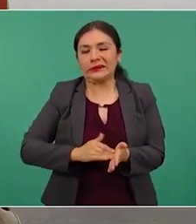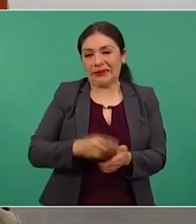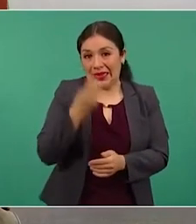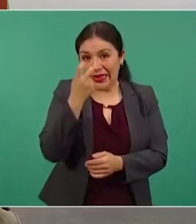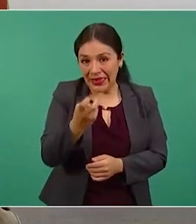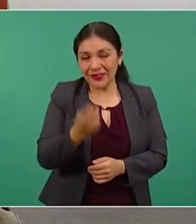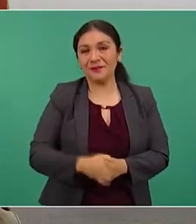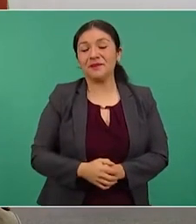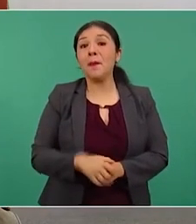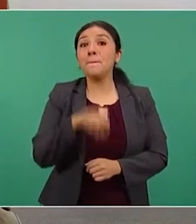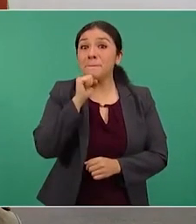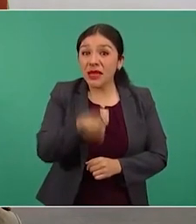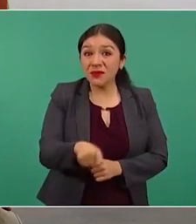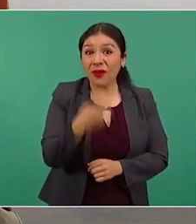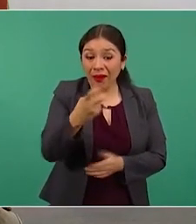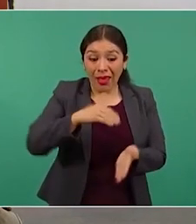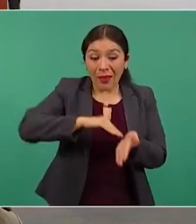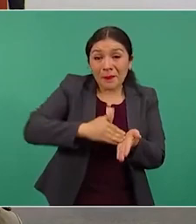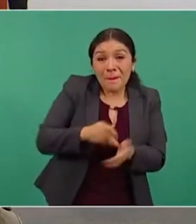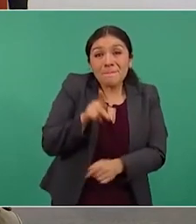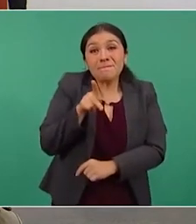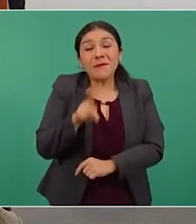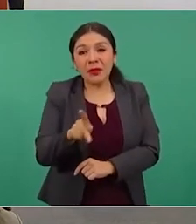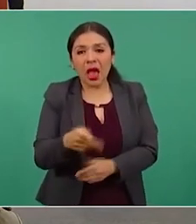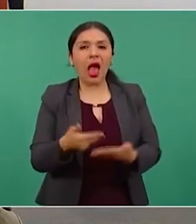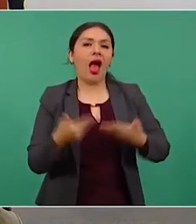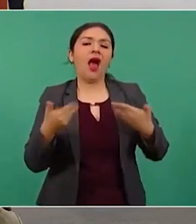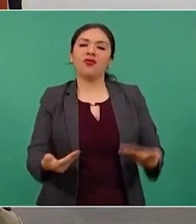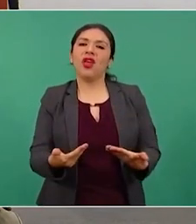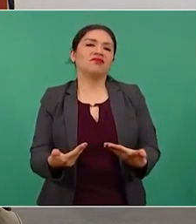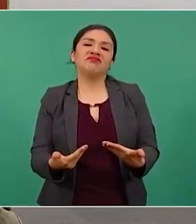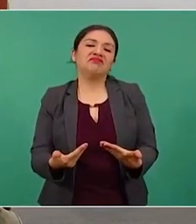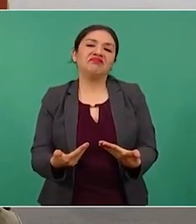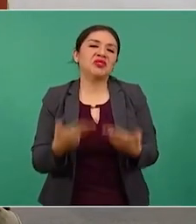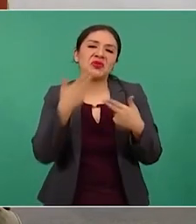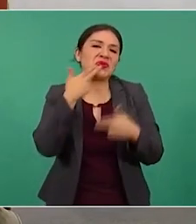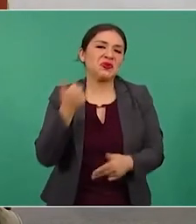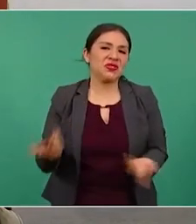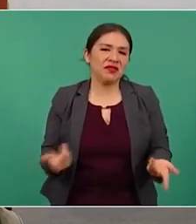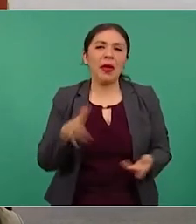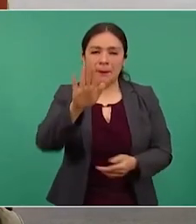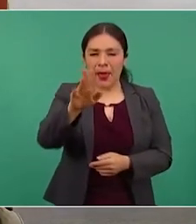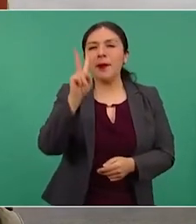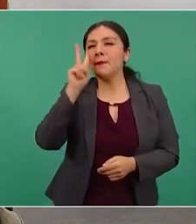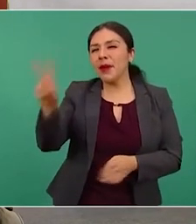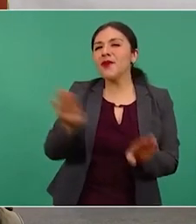Esa simulación ya no funciona, miren lo que le decía.